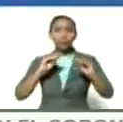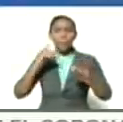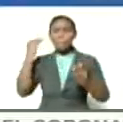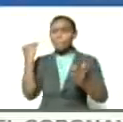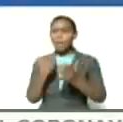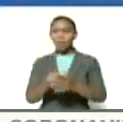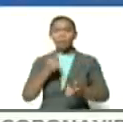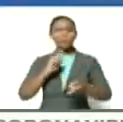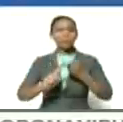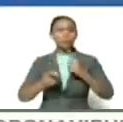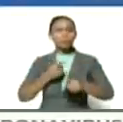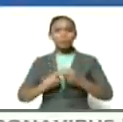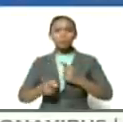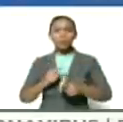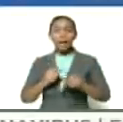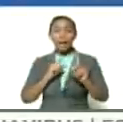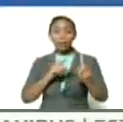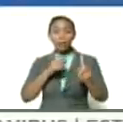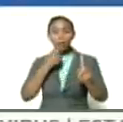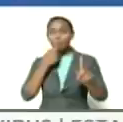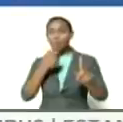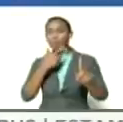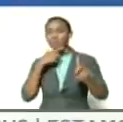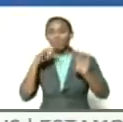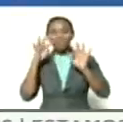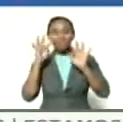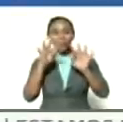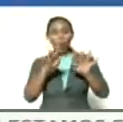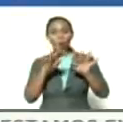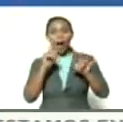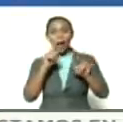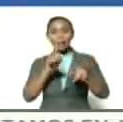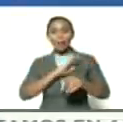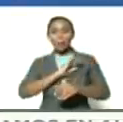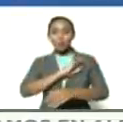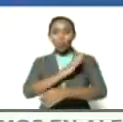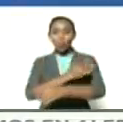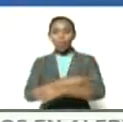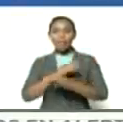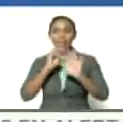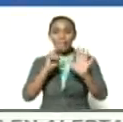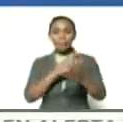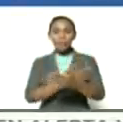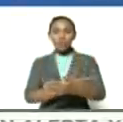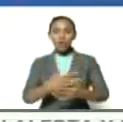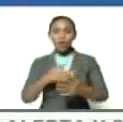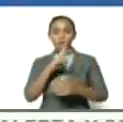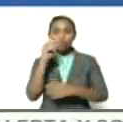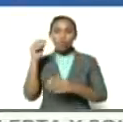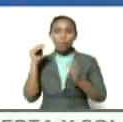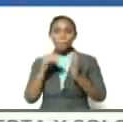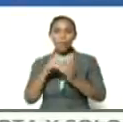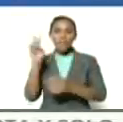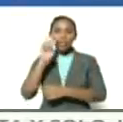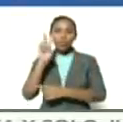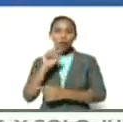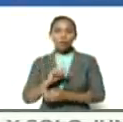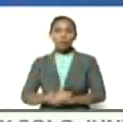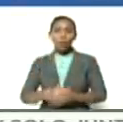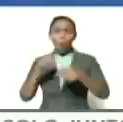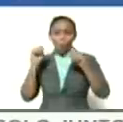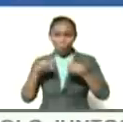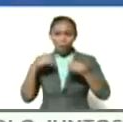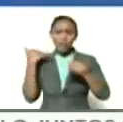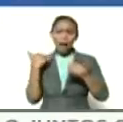cosas es una belleza de verdad tener este poder de 7.200.000 venezolanos hoy